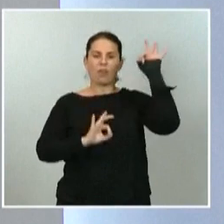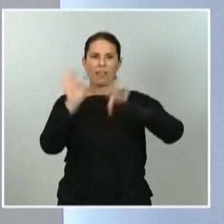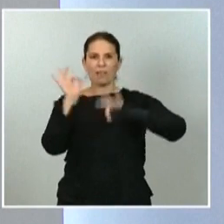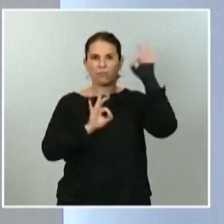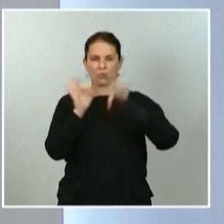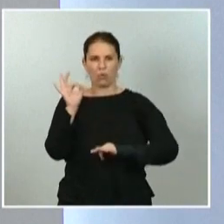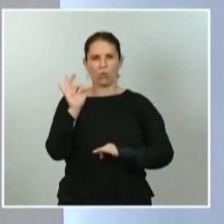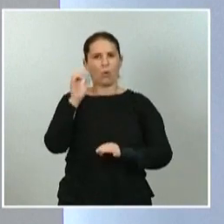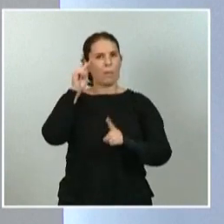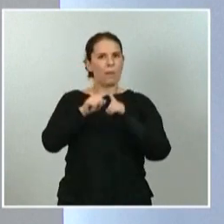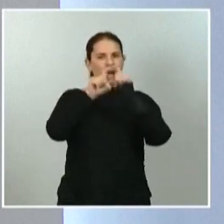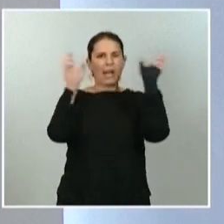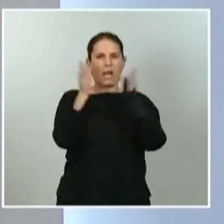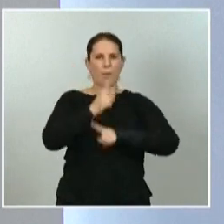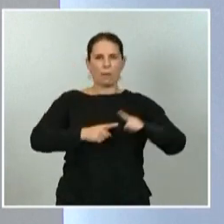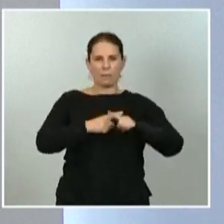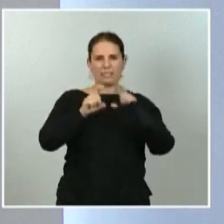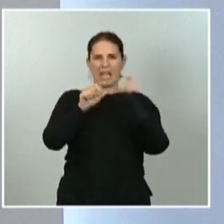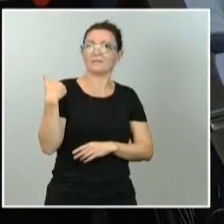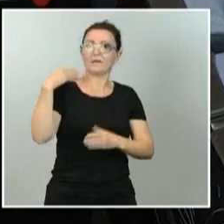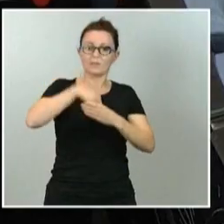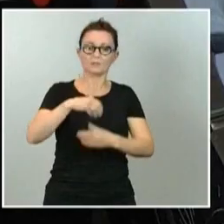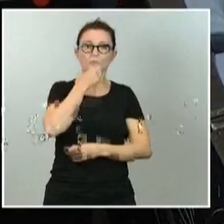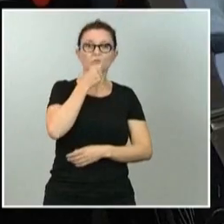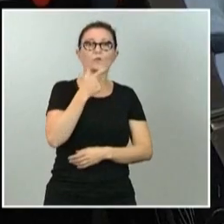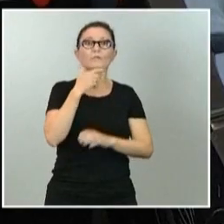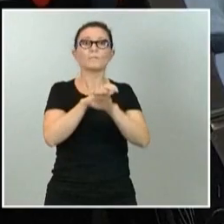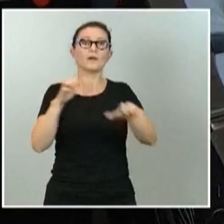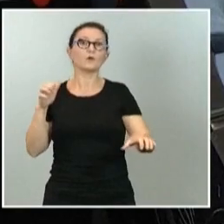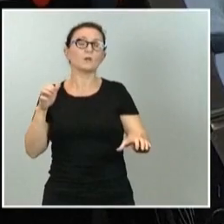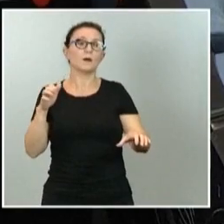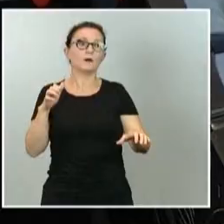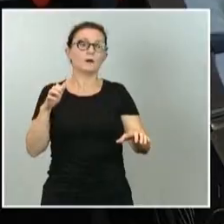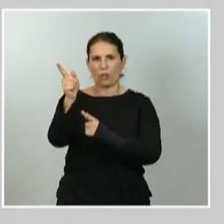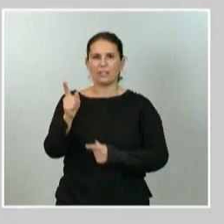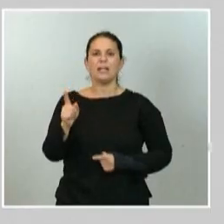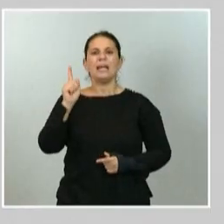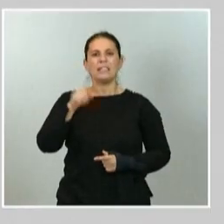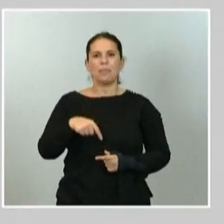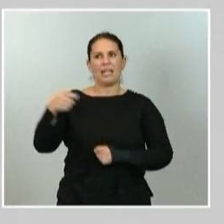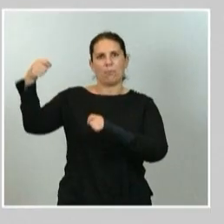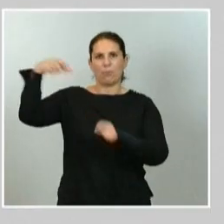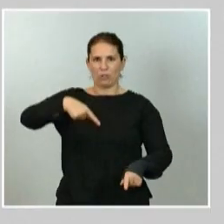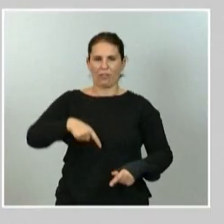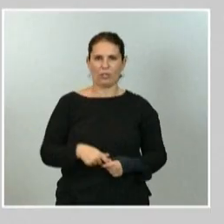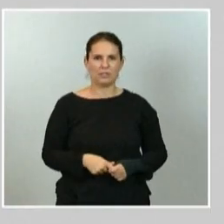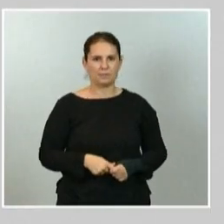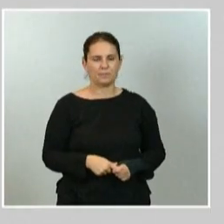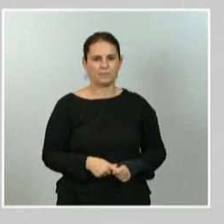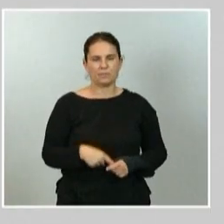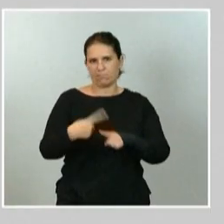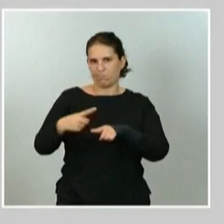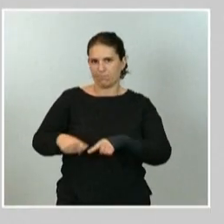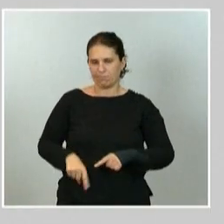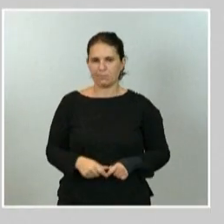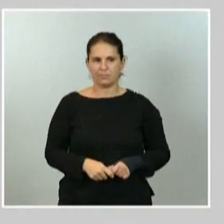es que se modera la tasa de paro y se sitúa en casi dos puntos menos de la previsión de abril. También es mejor a la prevista la